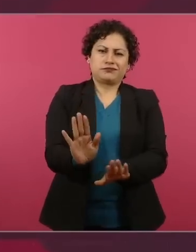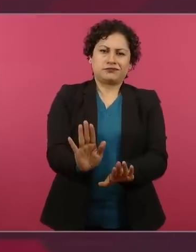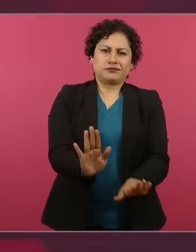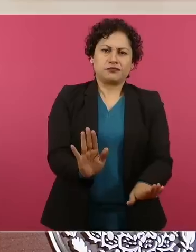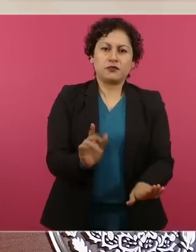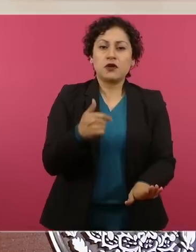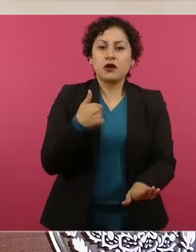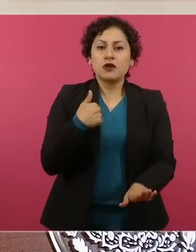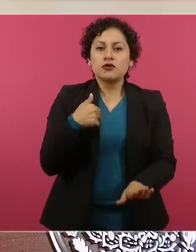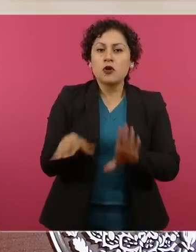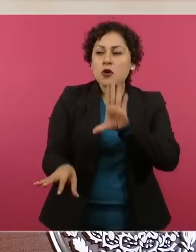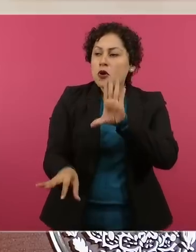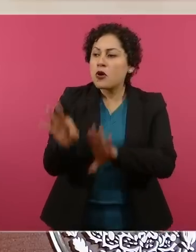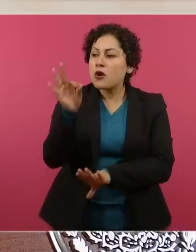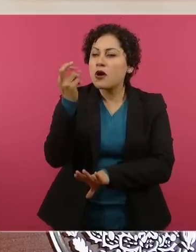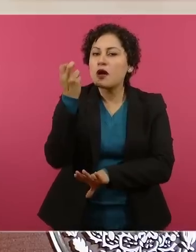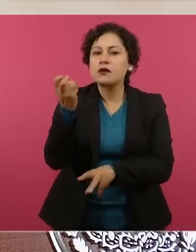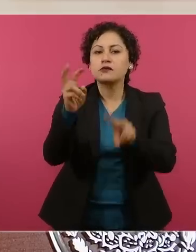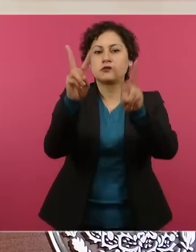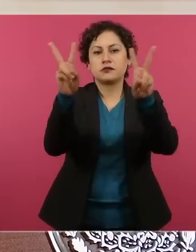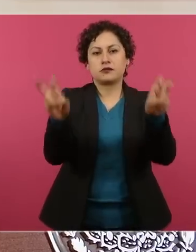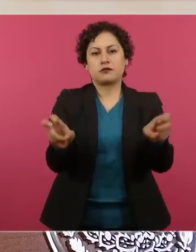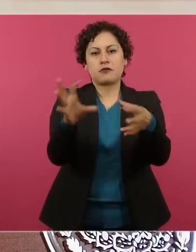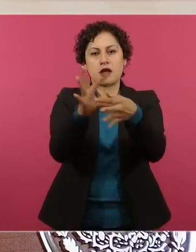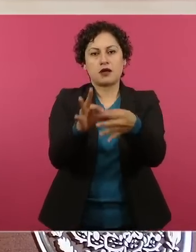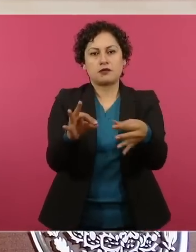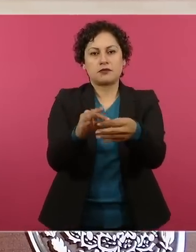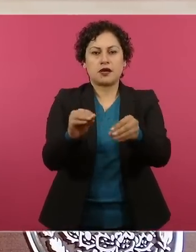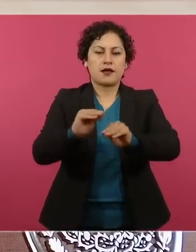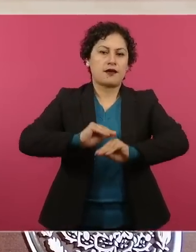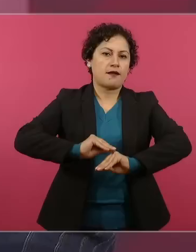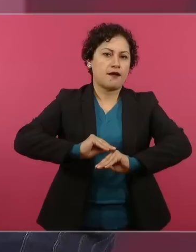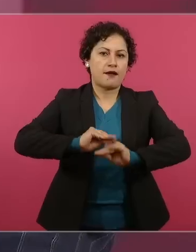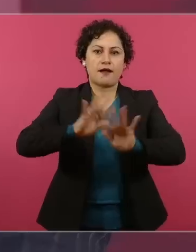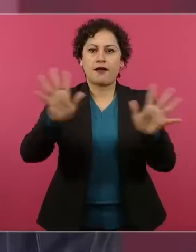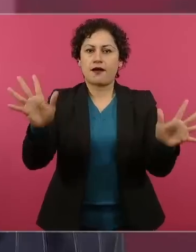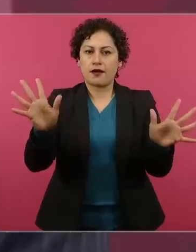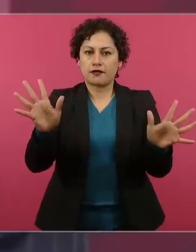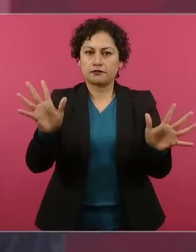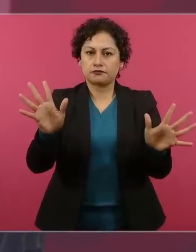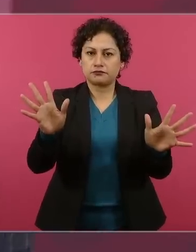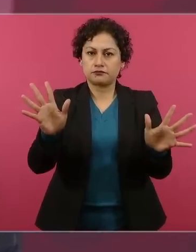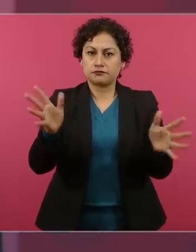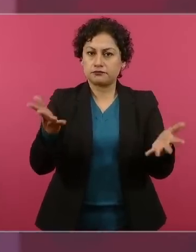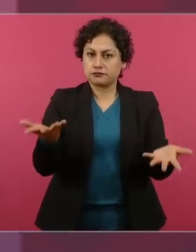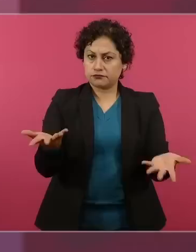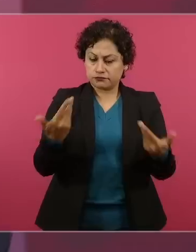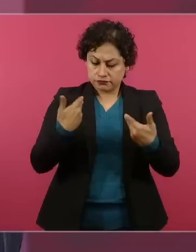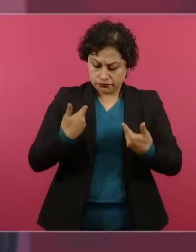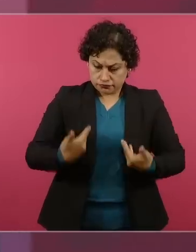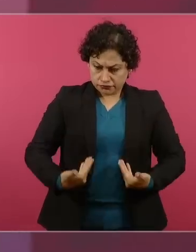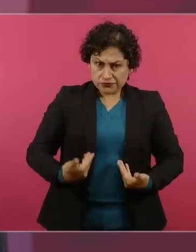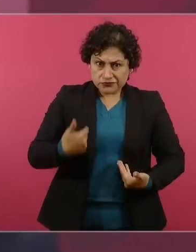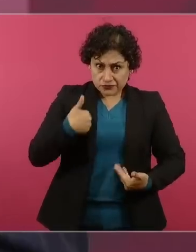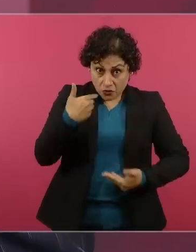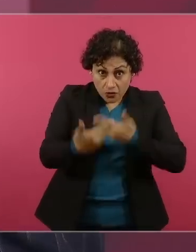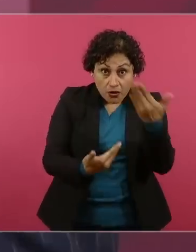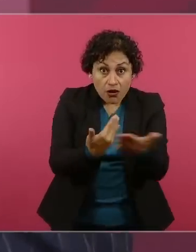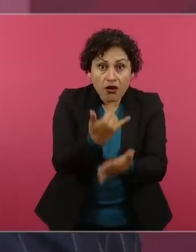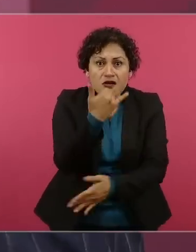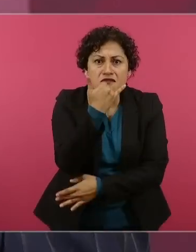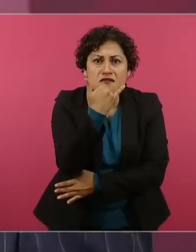no tengo por qué ofrecer disculpas, porque